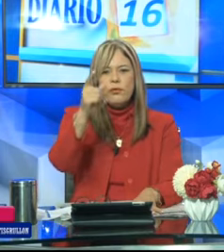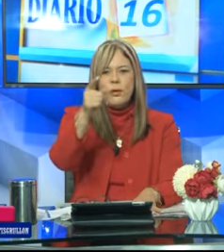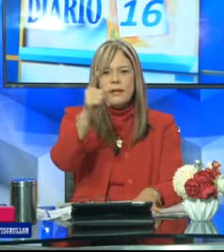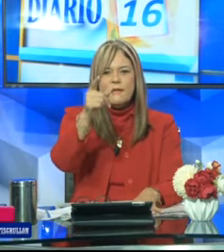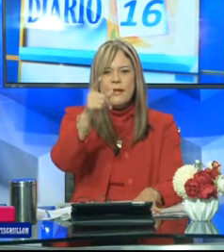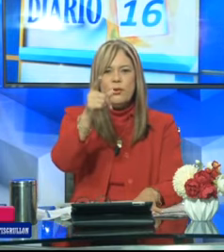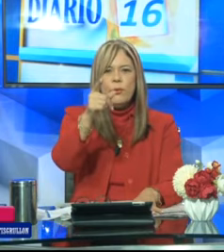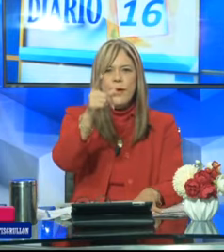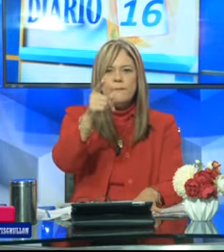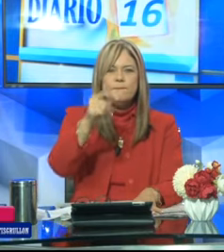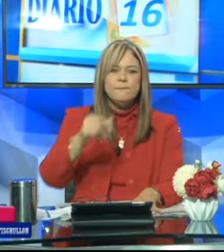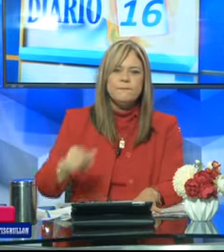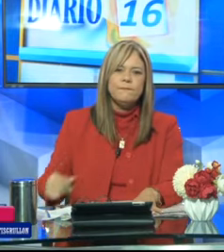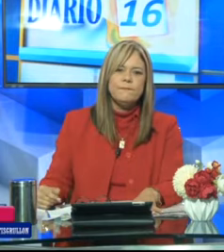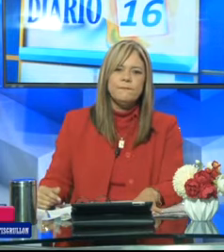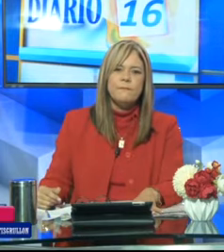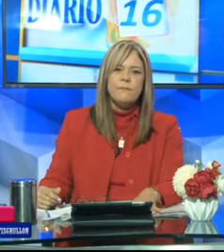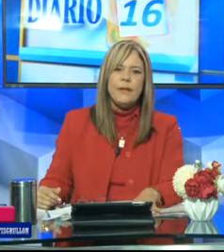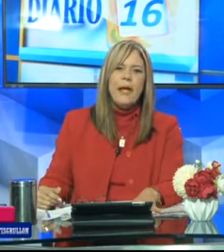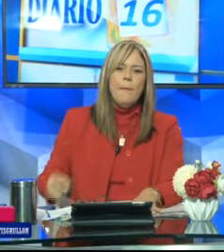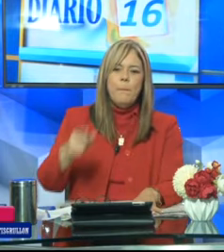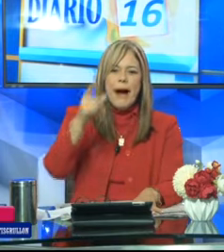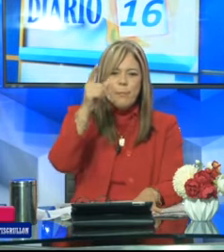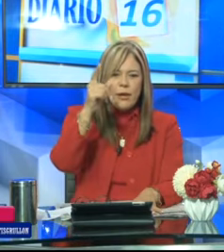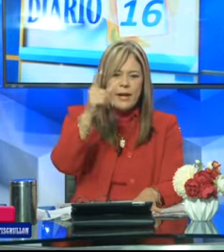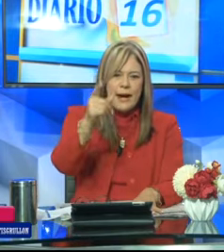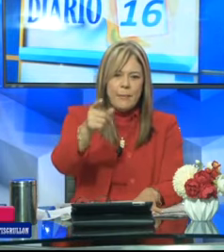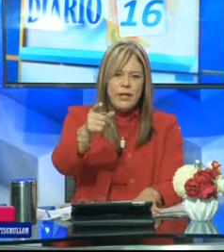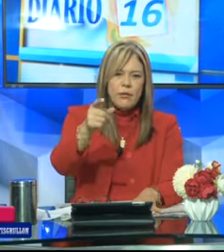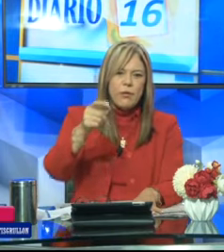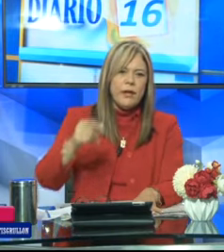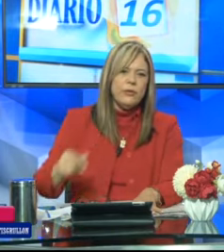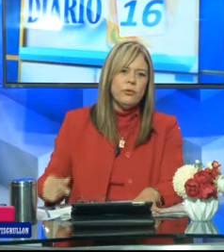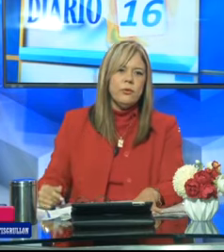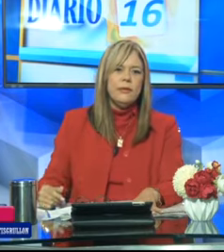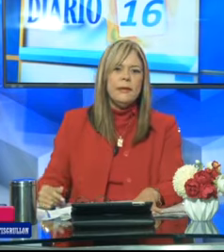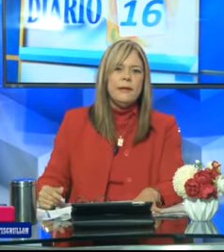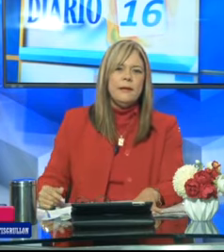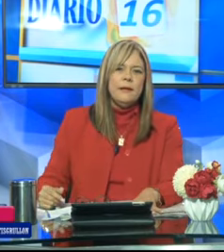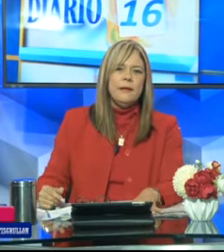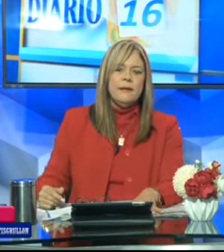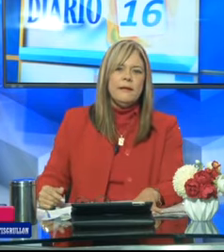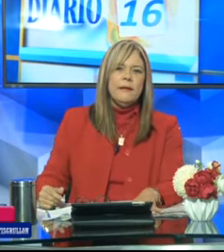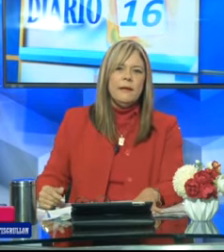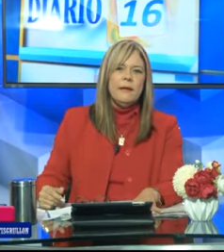Entonces usted lo está haciendo bien. Va por el camino correcto.